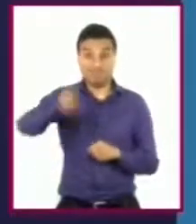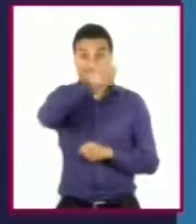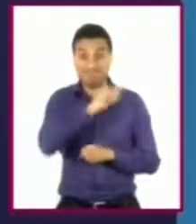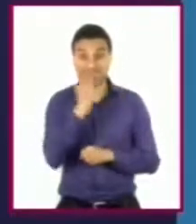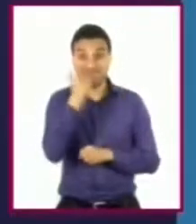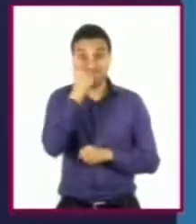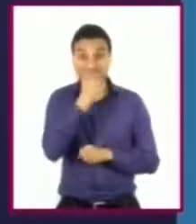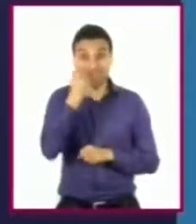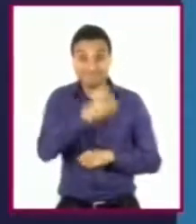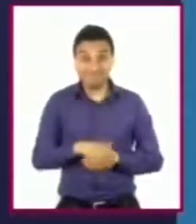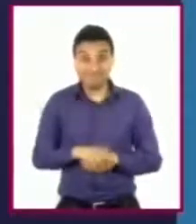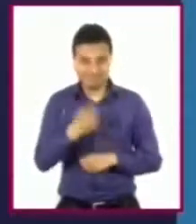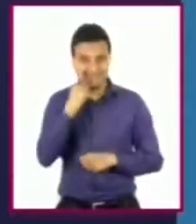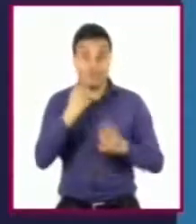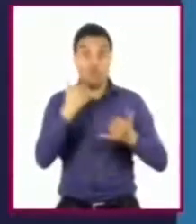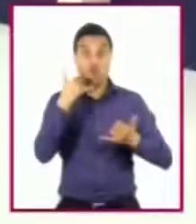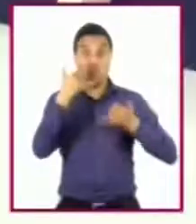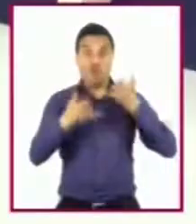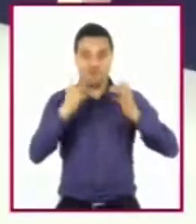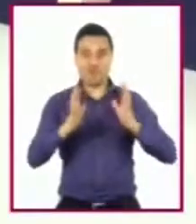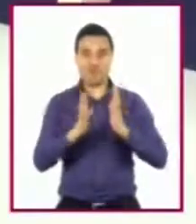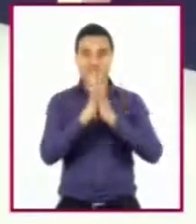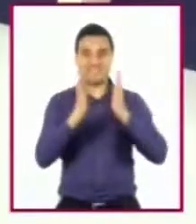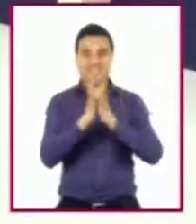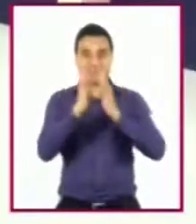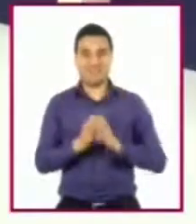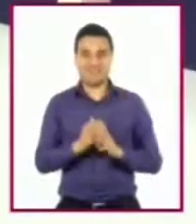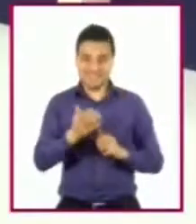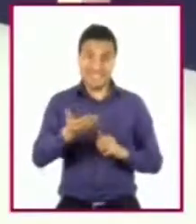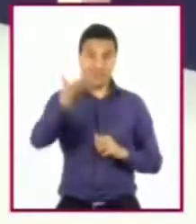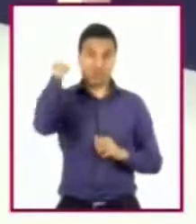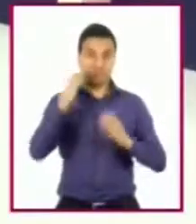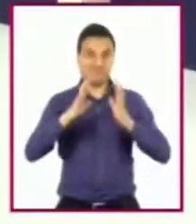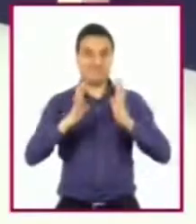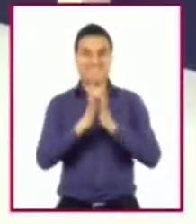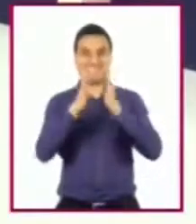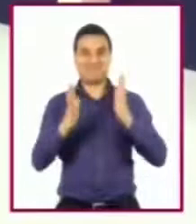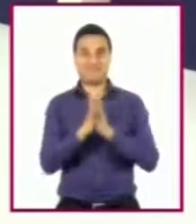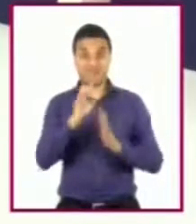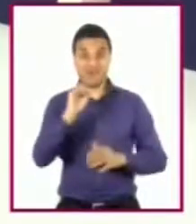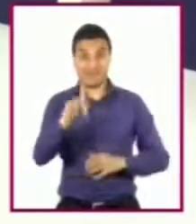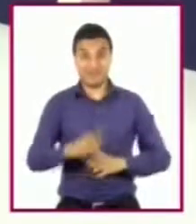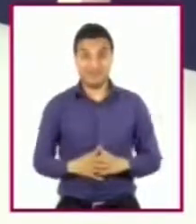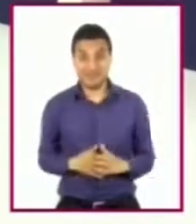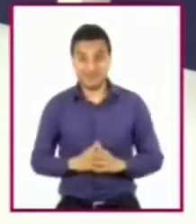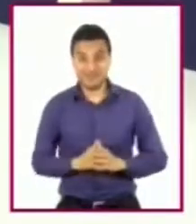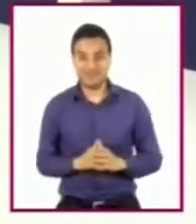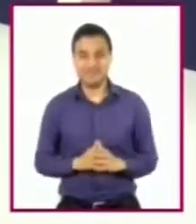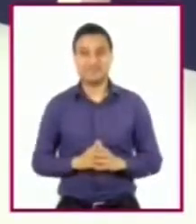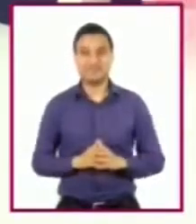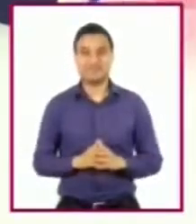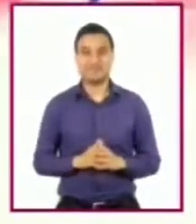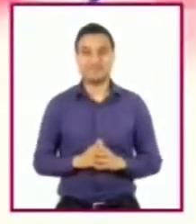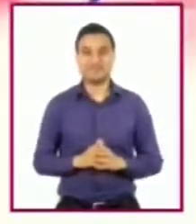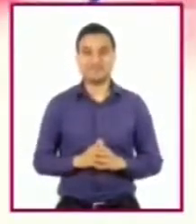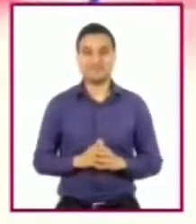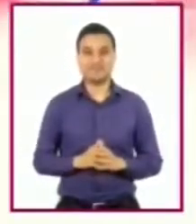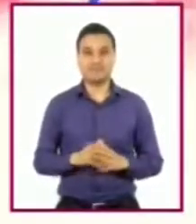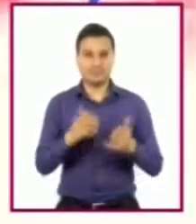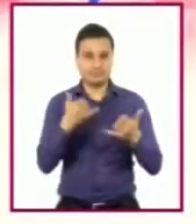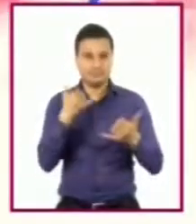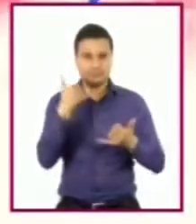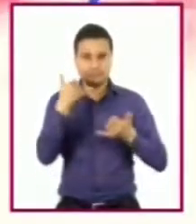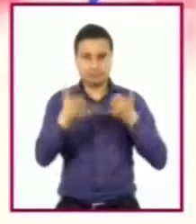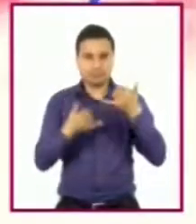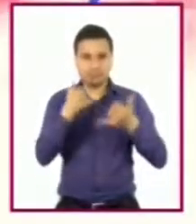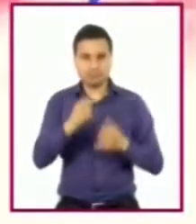estudiantes al juego? Los invitamos a participar en el siguiente juego. En el juego del